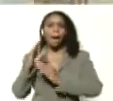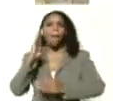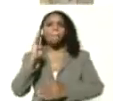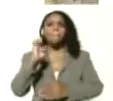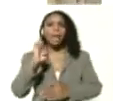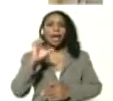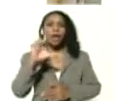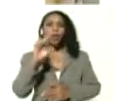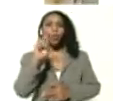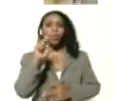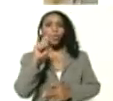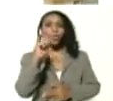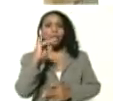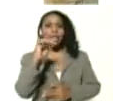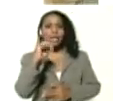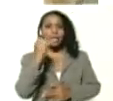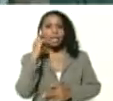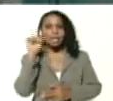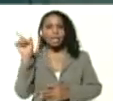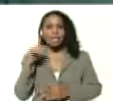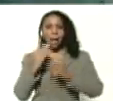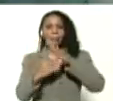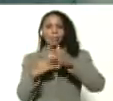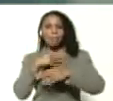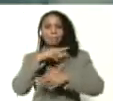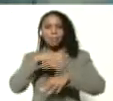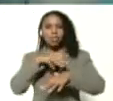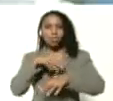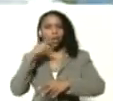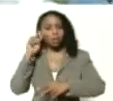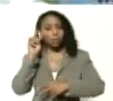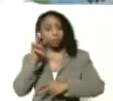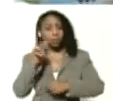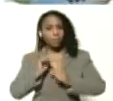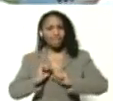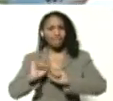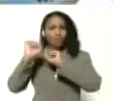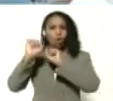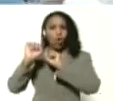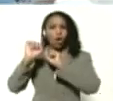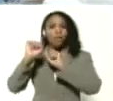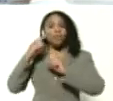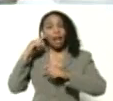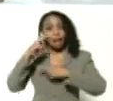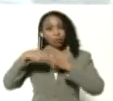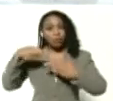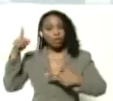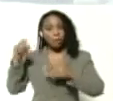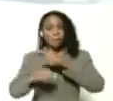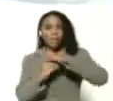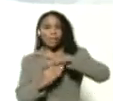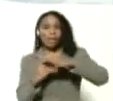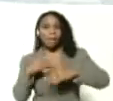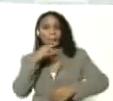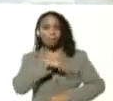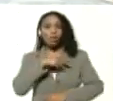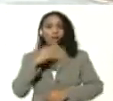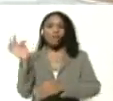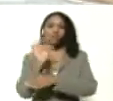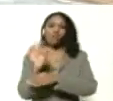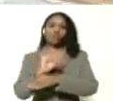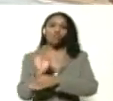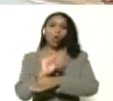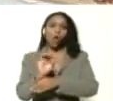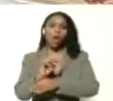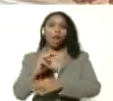específicamente en la base de misiones observatorios vanguardia de la revolución en esta base de misiones estamos funcionando la